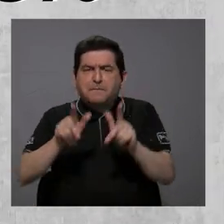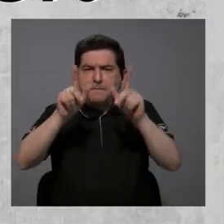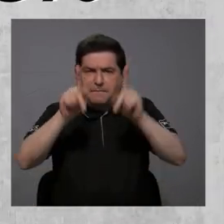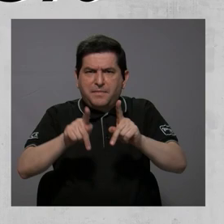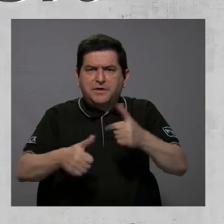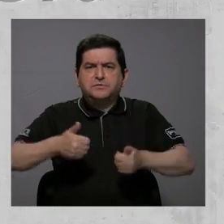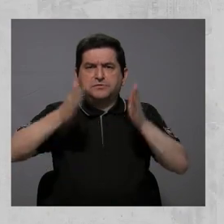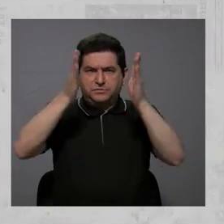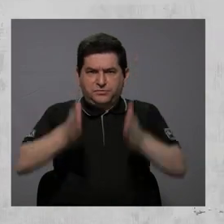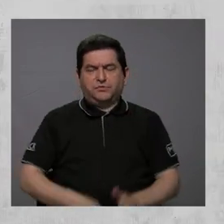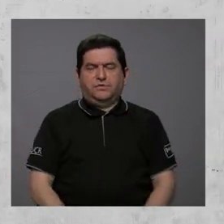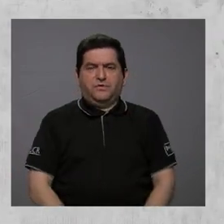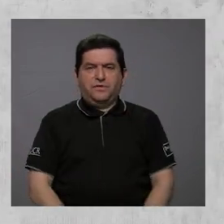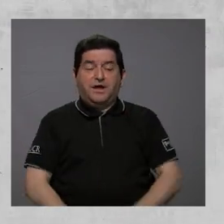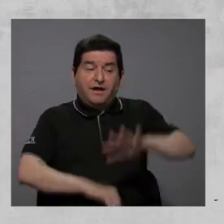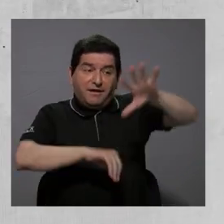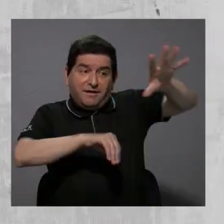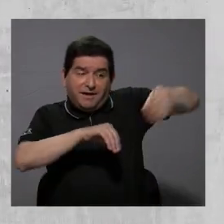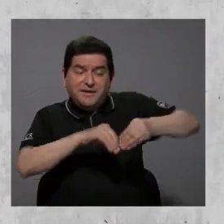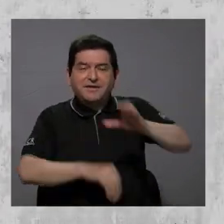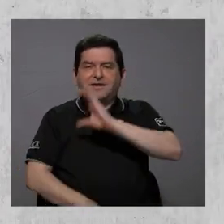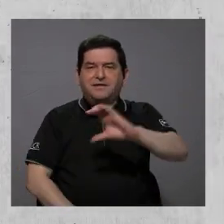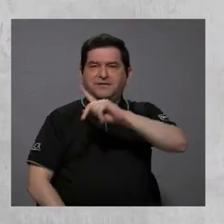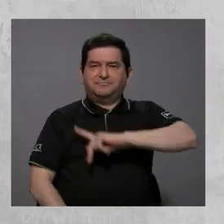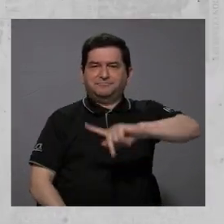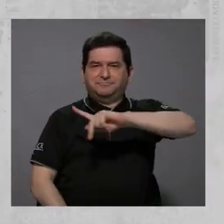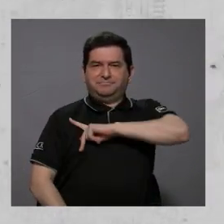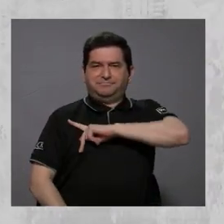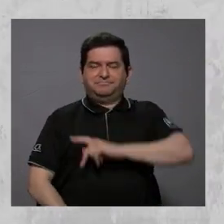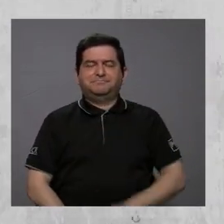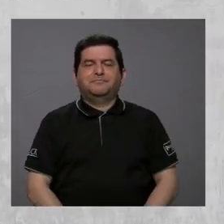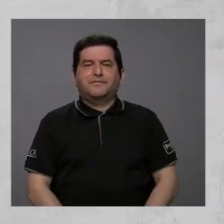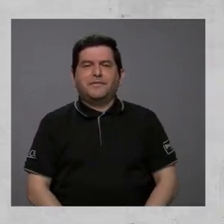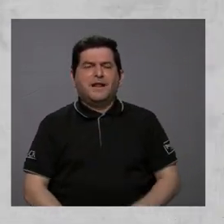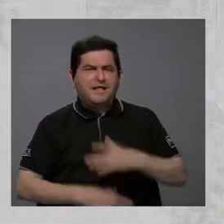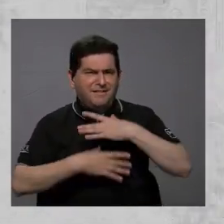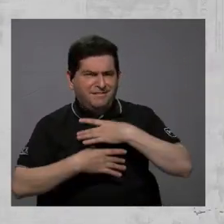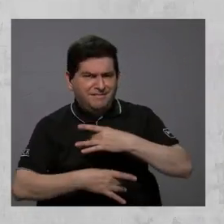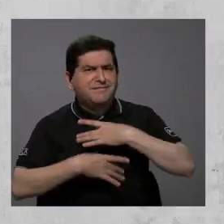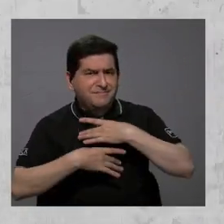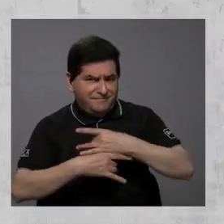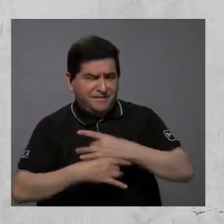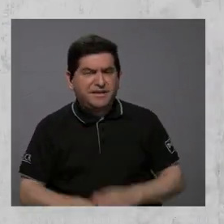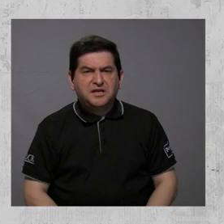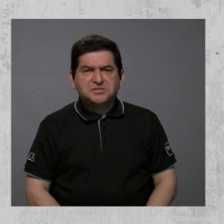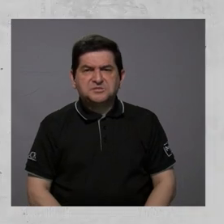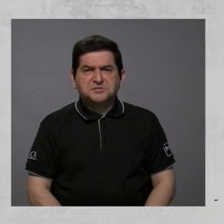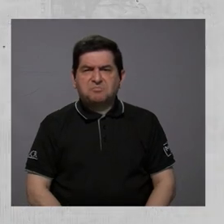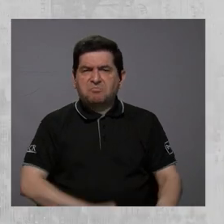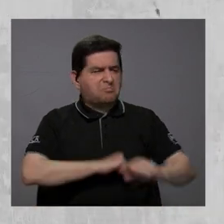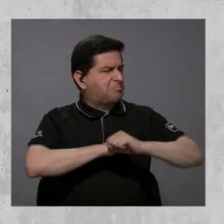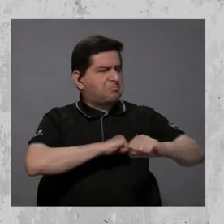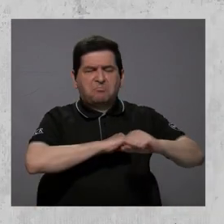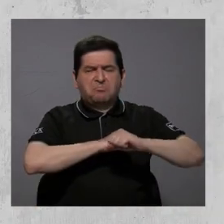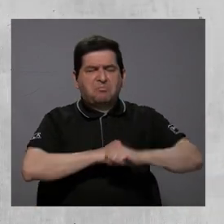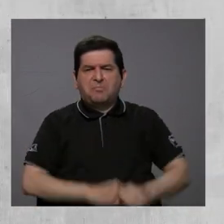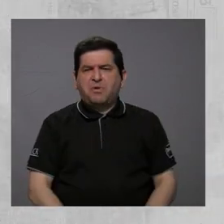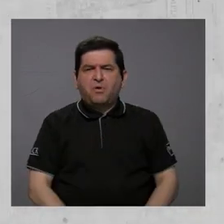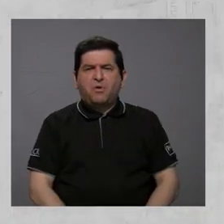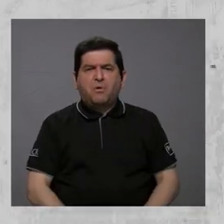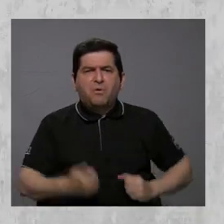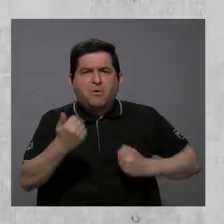persona candidata a lo que se suma el carisma. Un dato interesante es que ni la campaña ni la